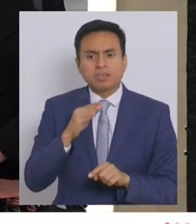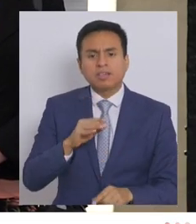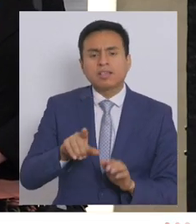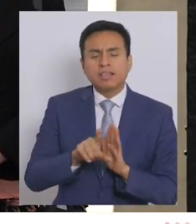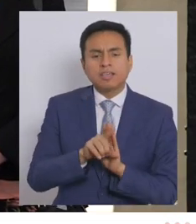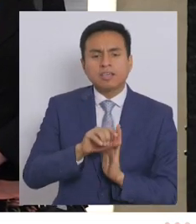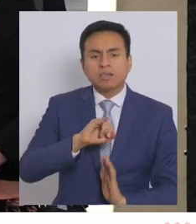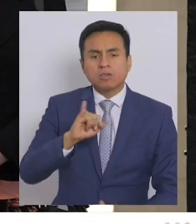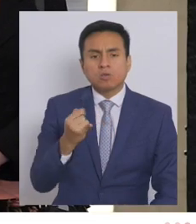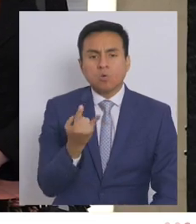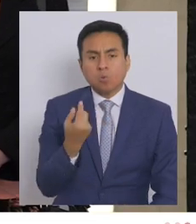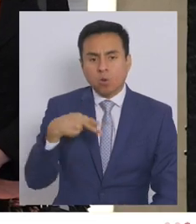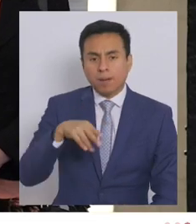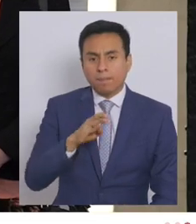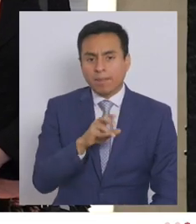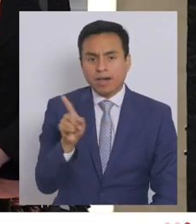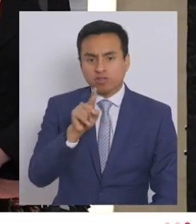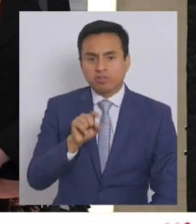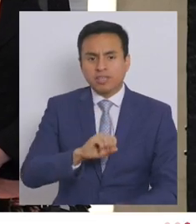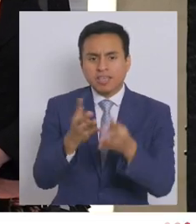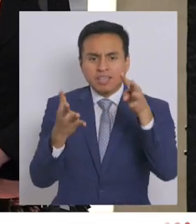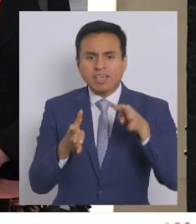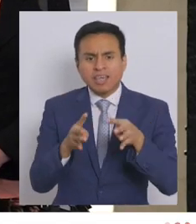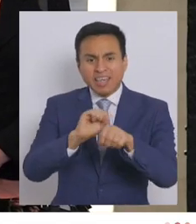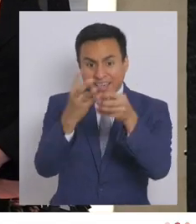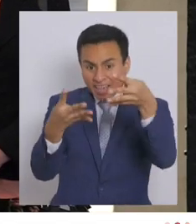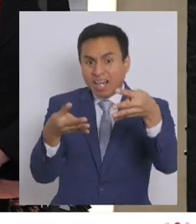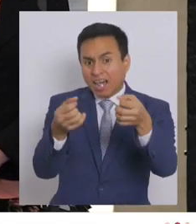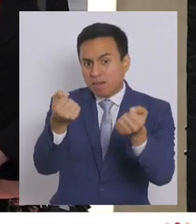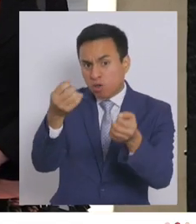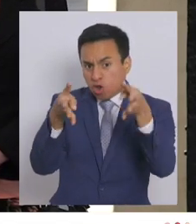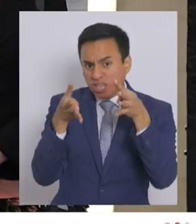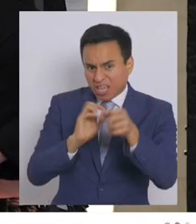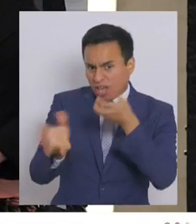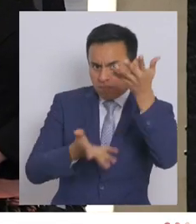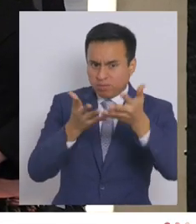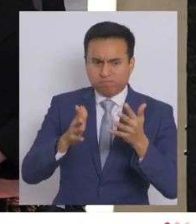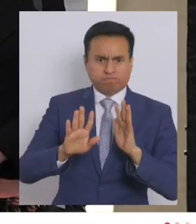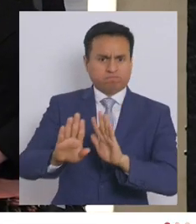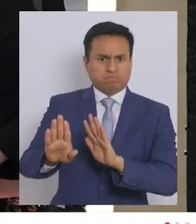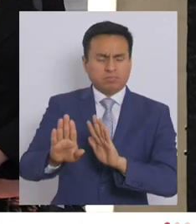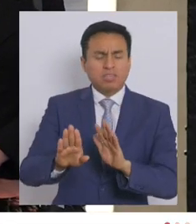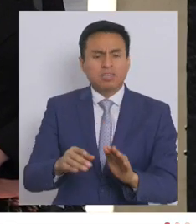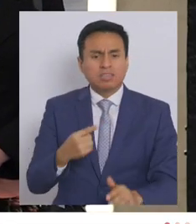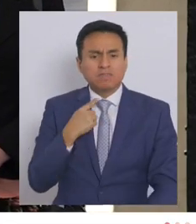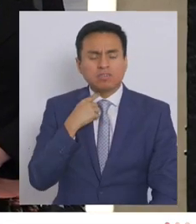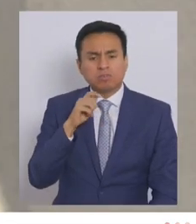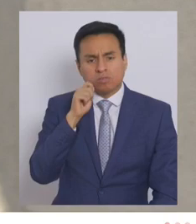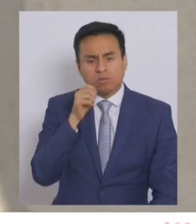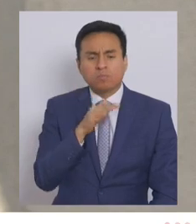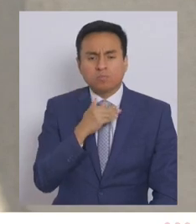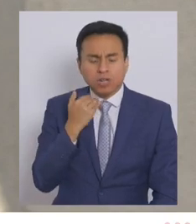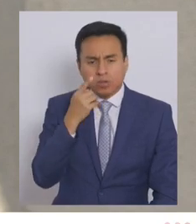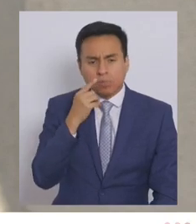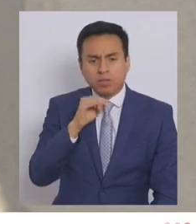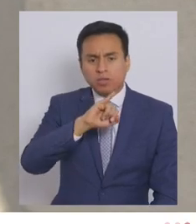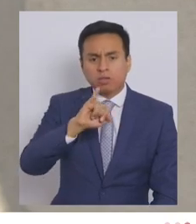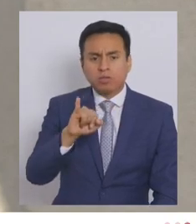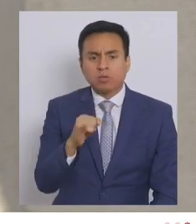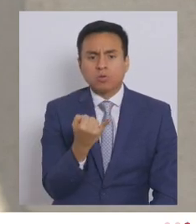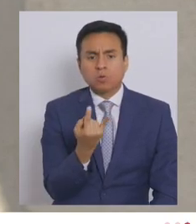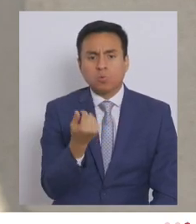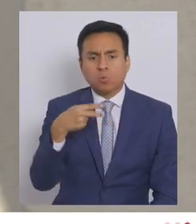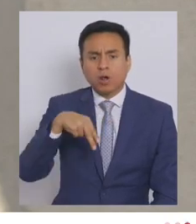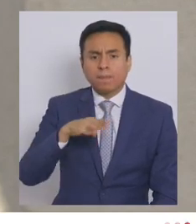Barrios para combatir la quema de camiones como ocurrió y significó la muerte de Juan Barrios. Todos